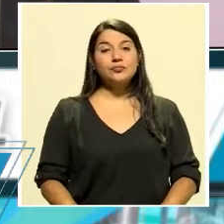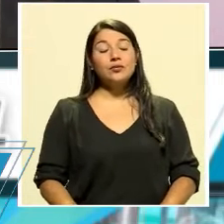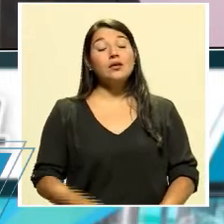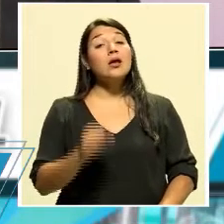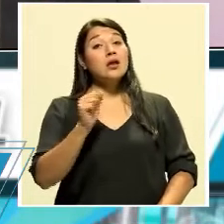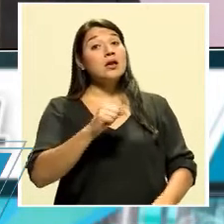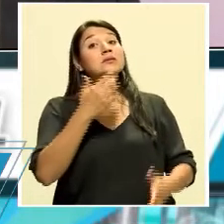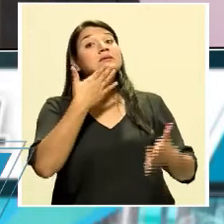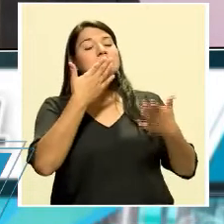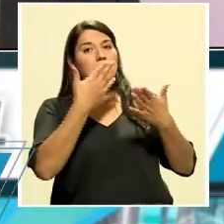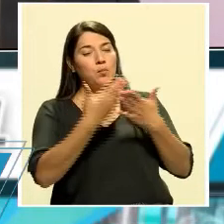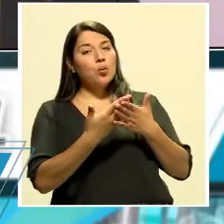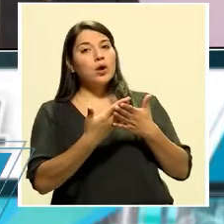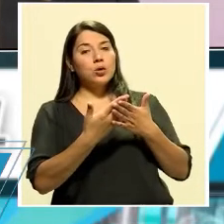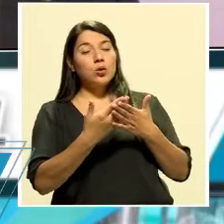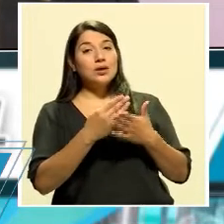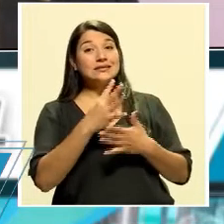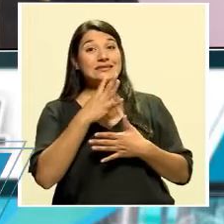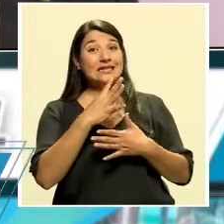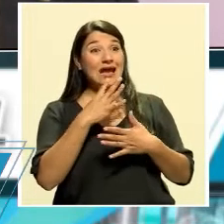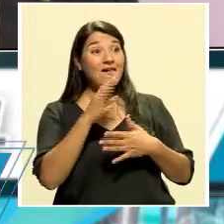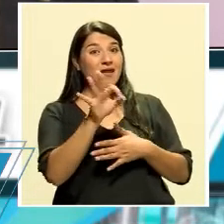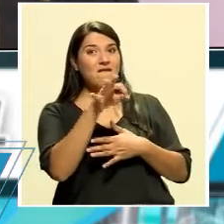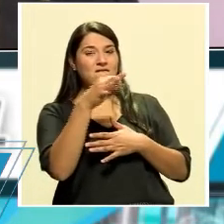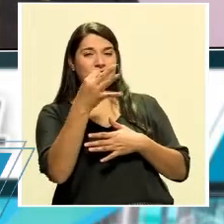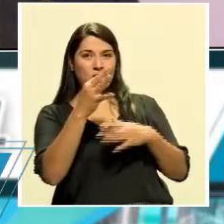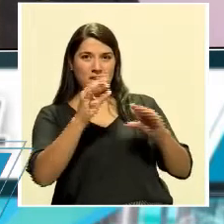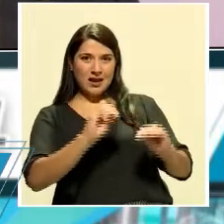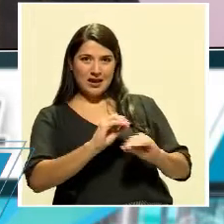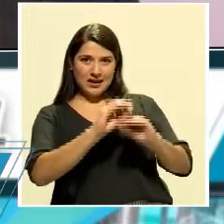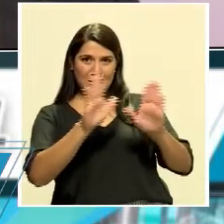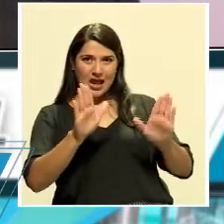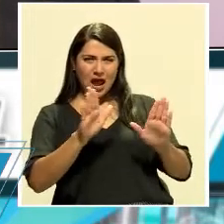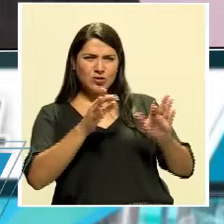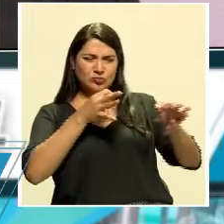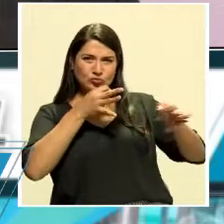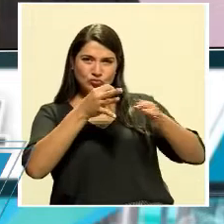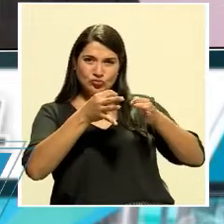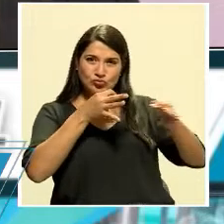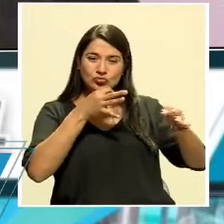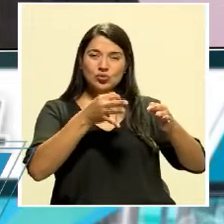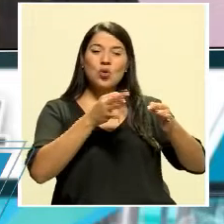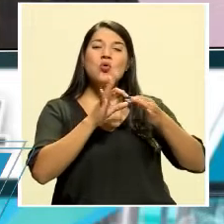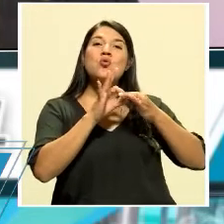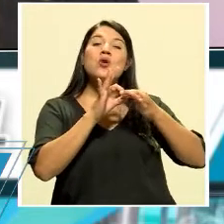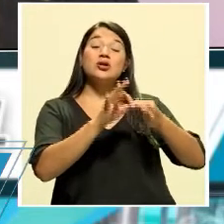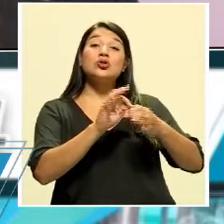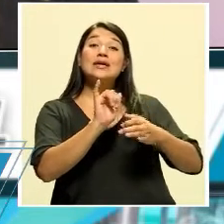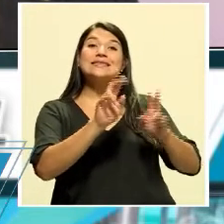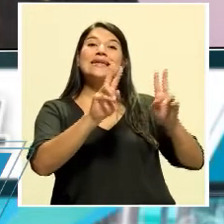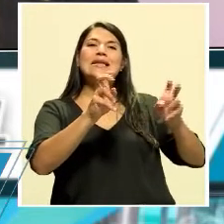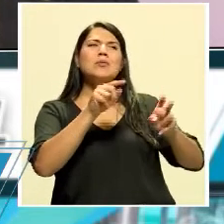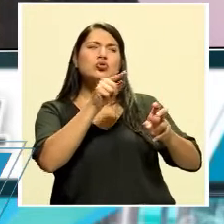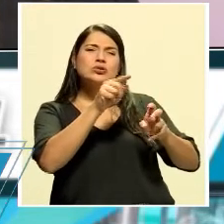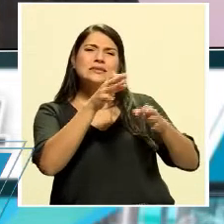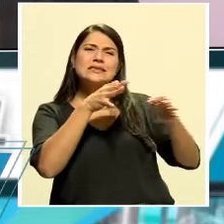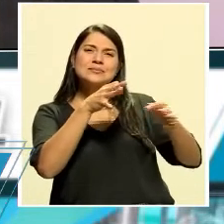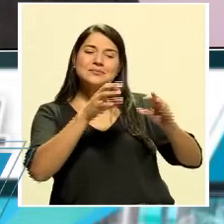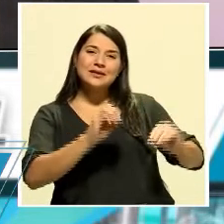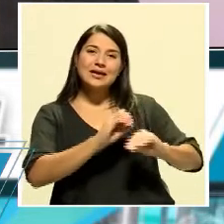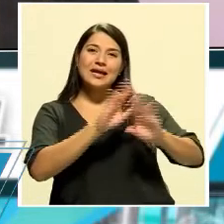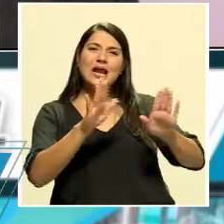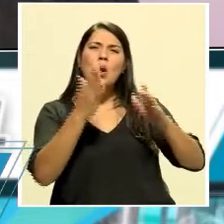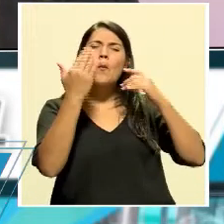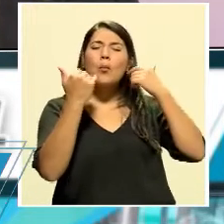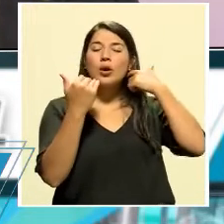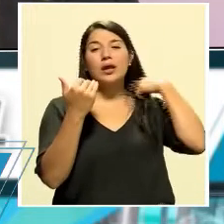bueno que se hable claramente, explícitamente de esto y que usted sea tan claro, porque